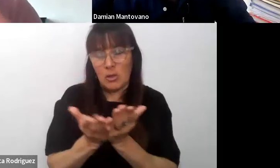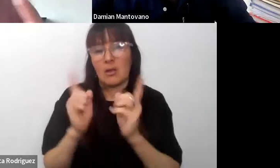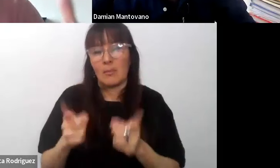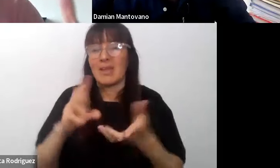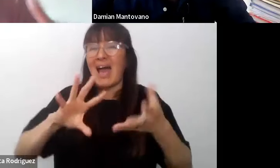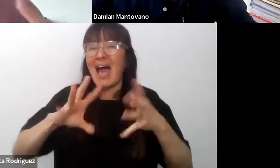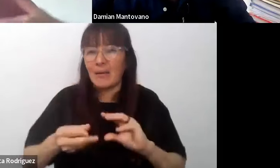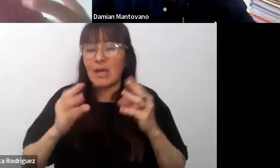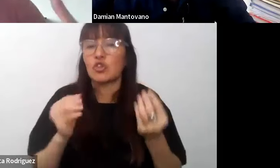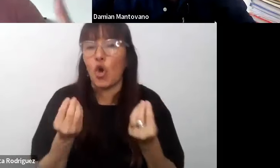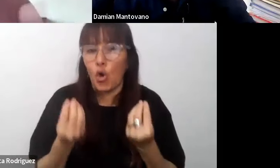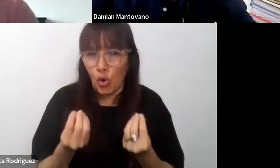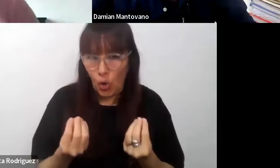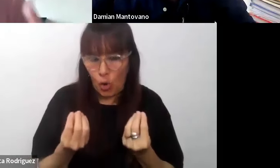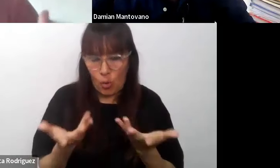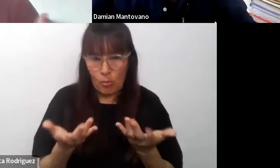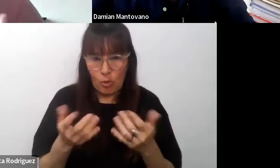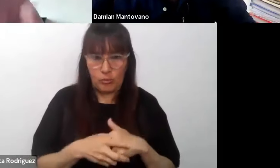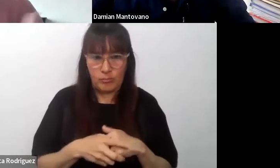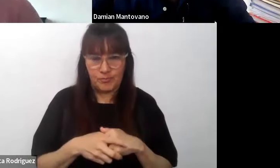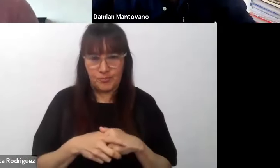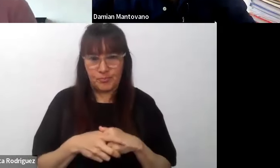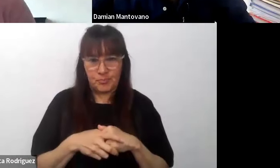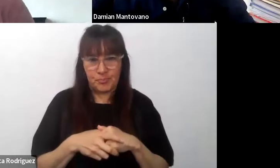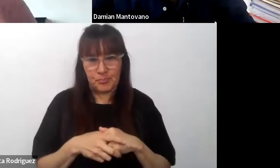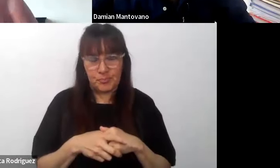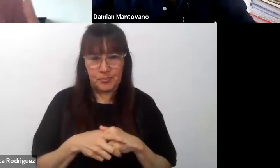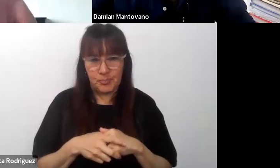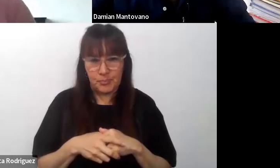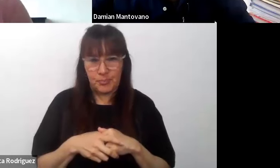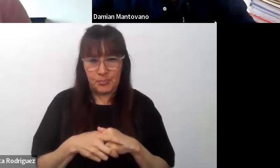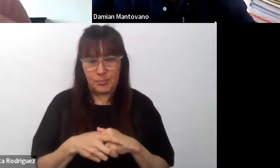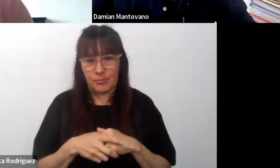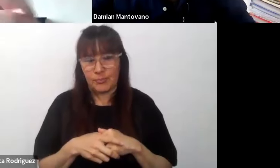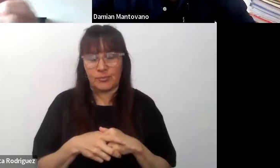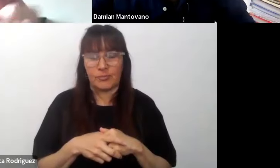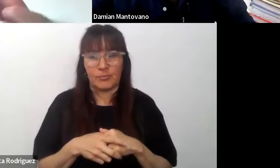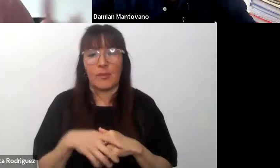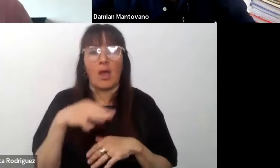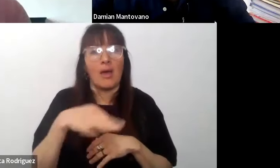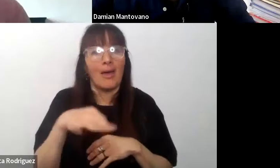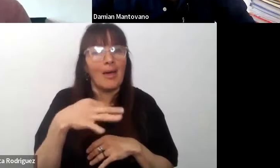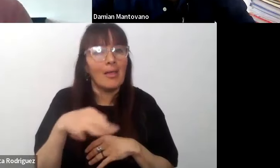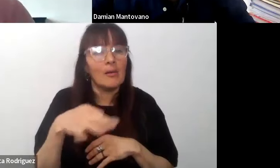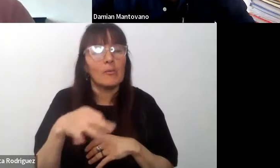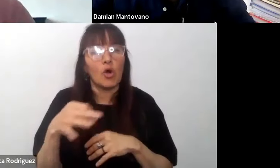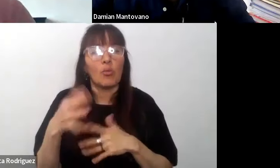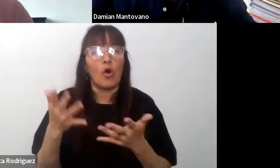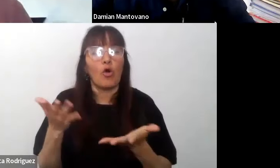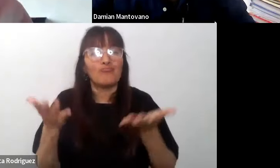porque no vamos a no vamos a poder vamos a tener que tratar de compensar